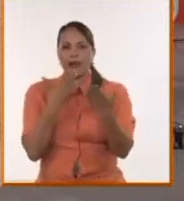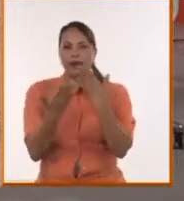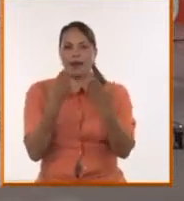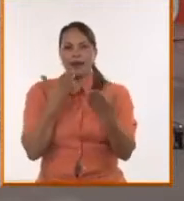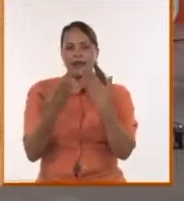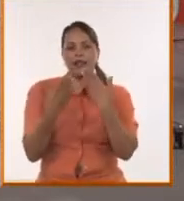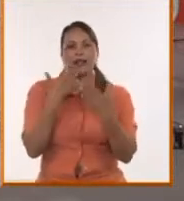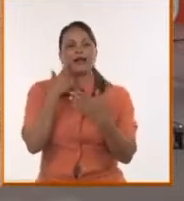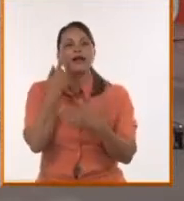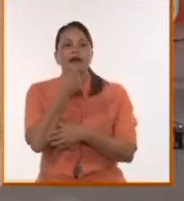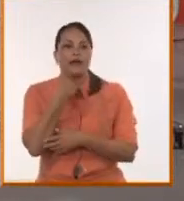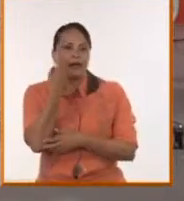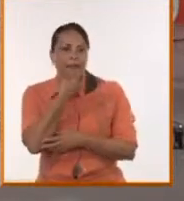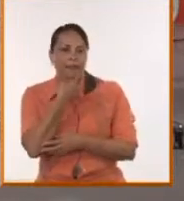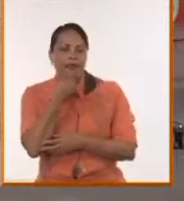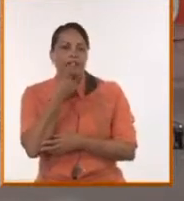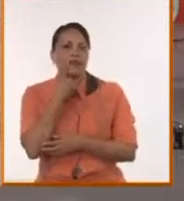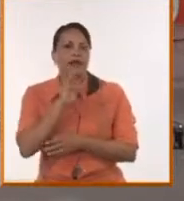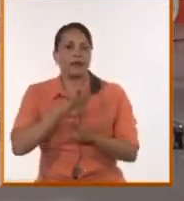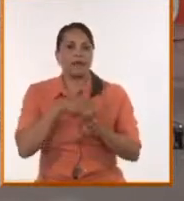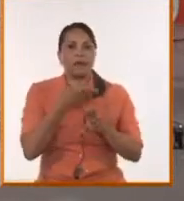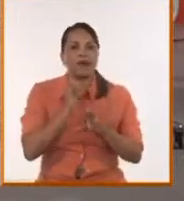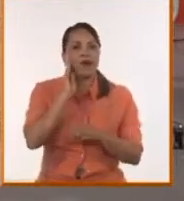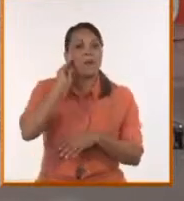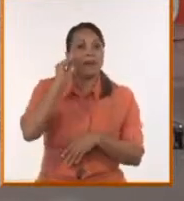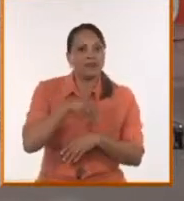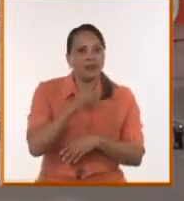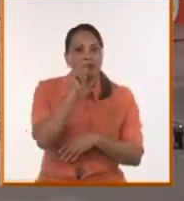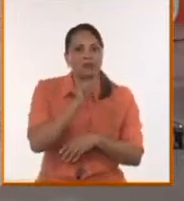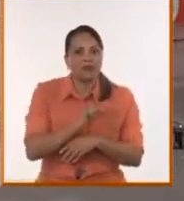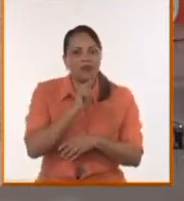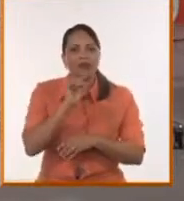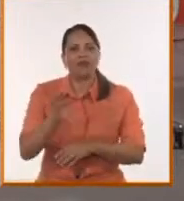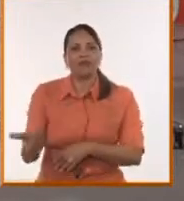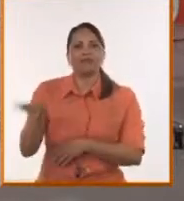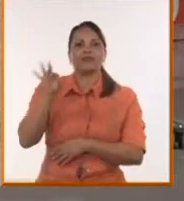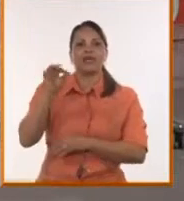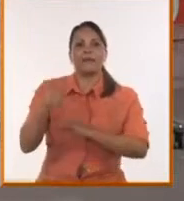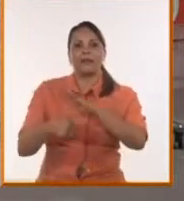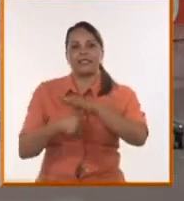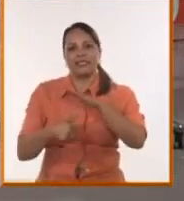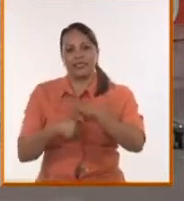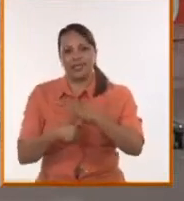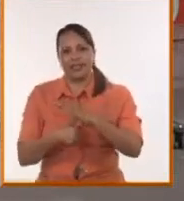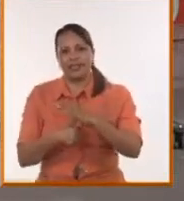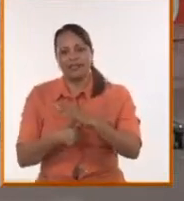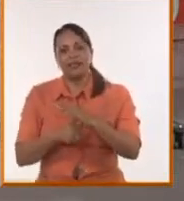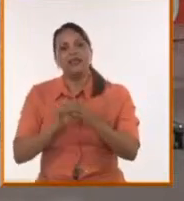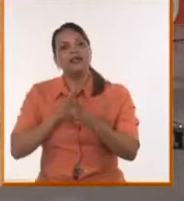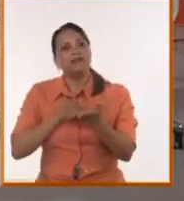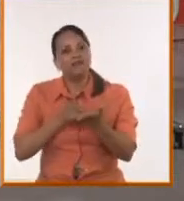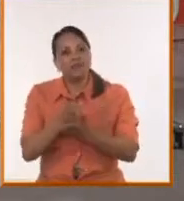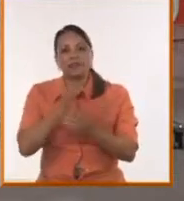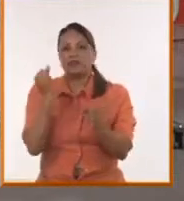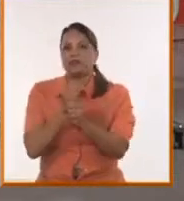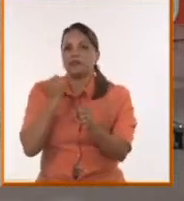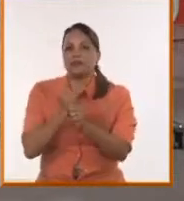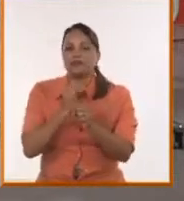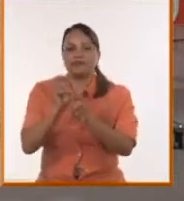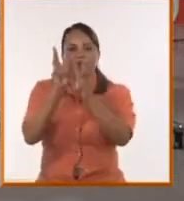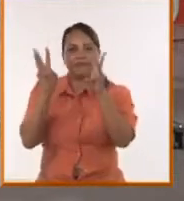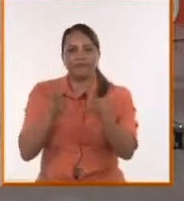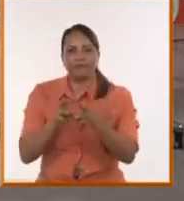después, entonces, que convenció a toda esa gente, le hicieron presidente, pues, le siguió llegando ahora a través de las redes sociales, a través de los espacios de comunicación. Yo creo que